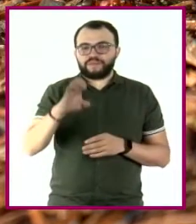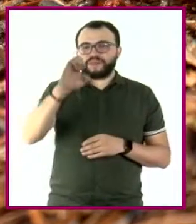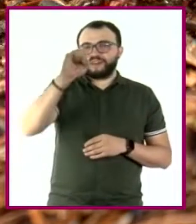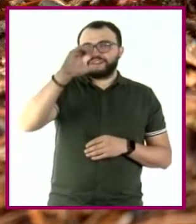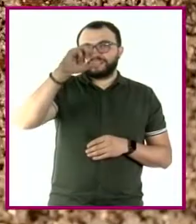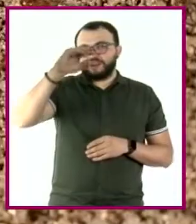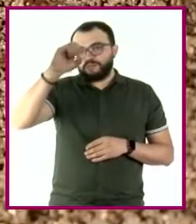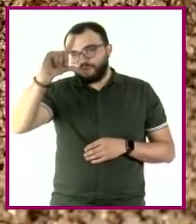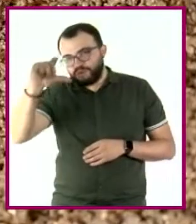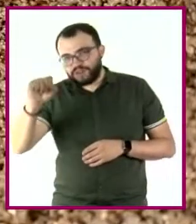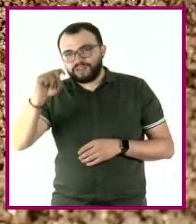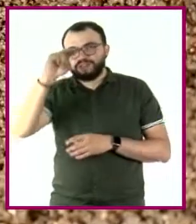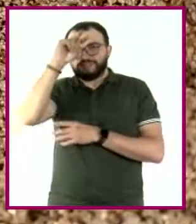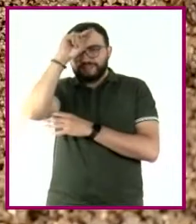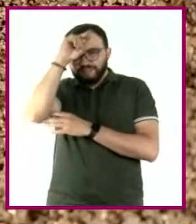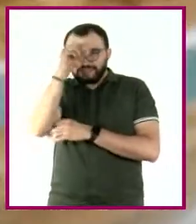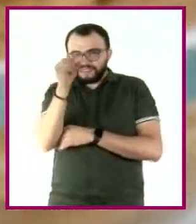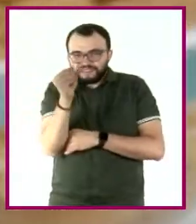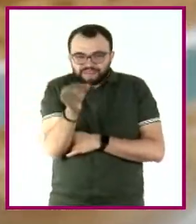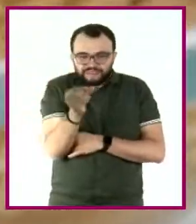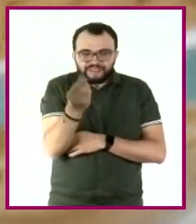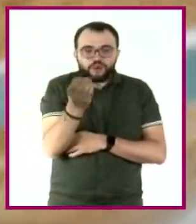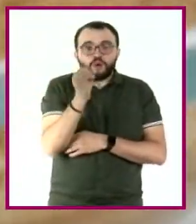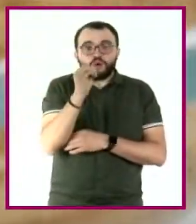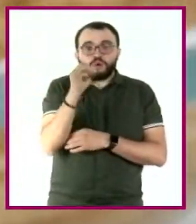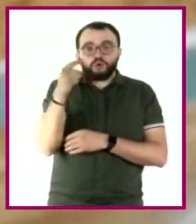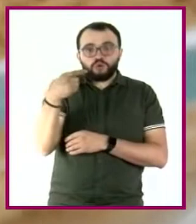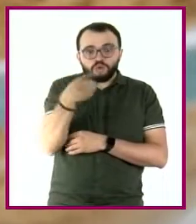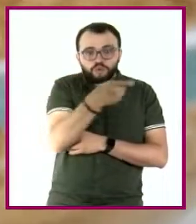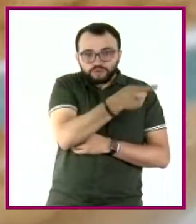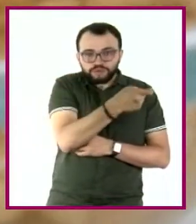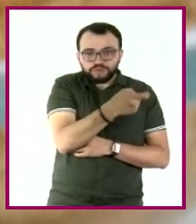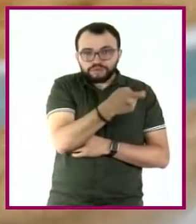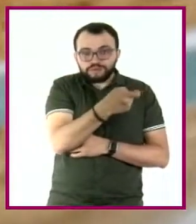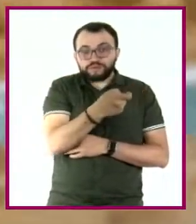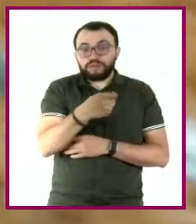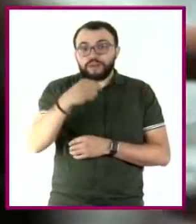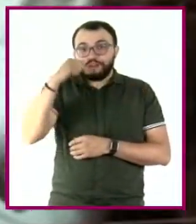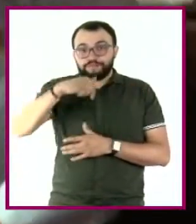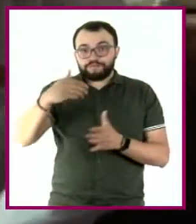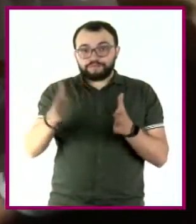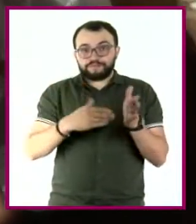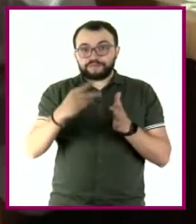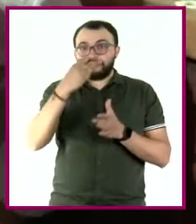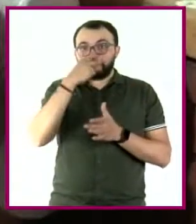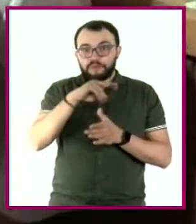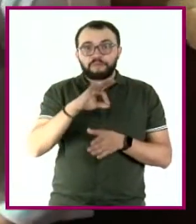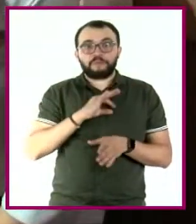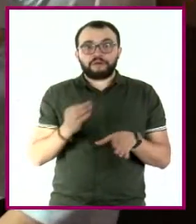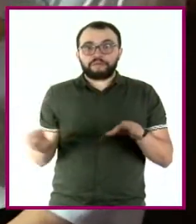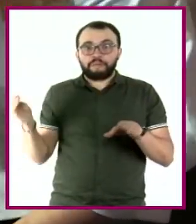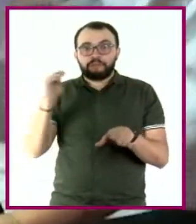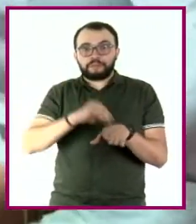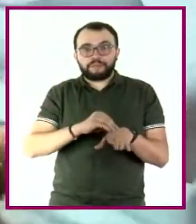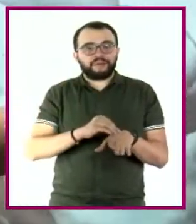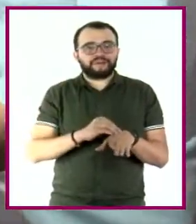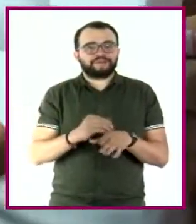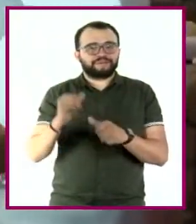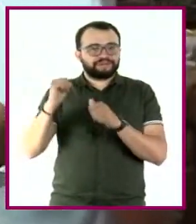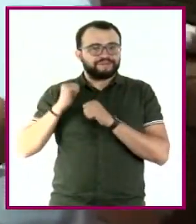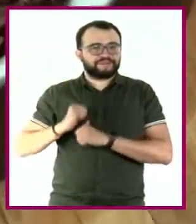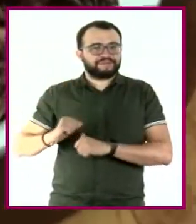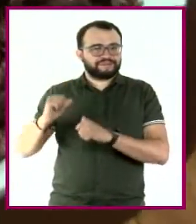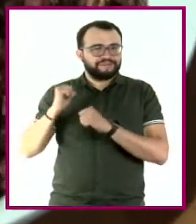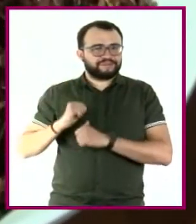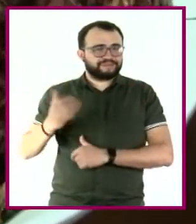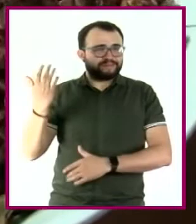hormigas mieleras, chikatanas, jumiles o gusanos blancos de maguey, la cocina mexicana ha sabido integrarlos desde tiempos prehispánicos.